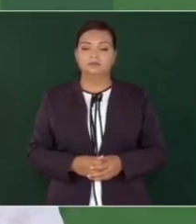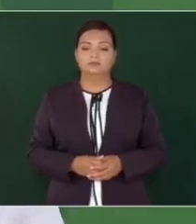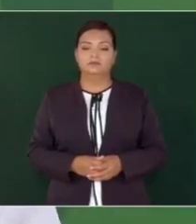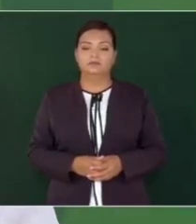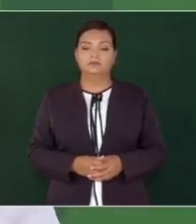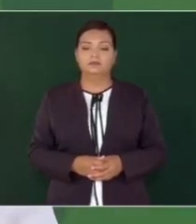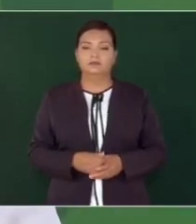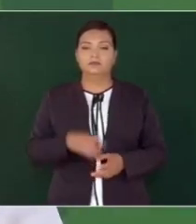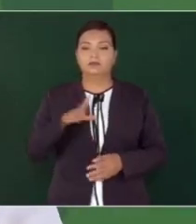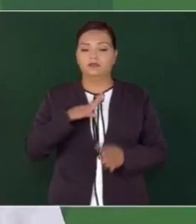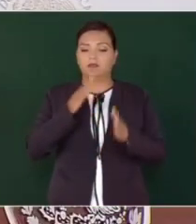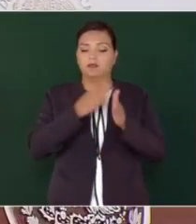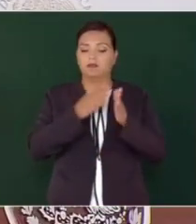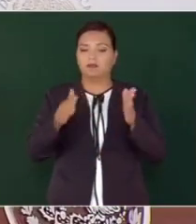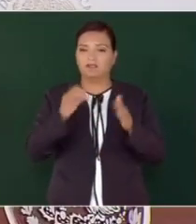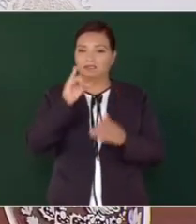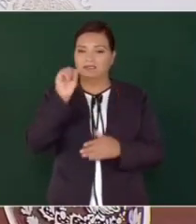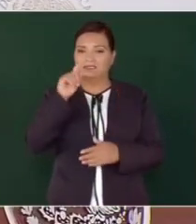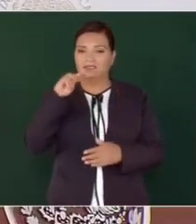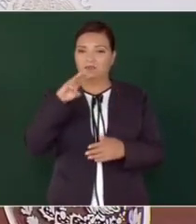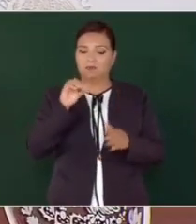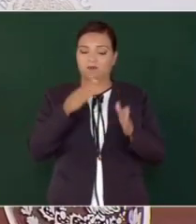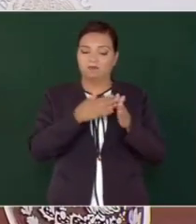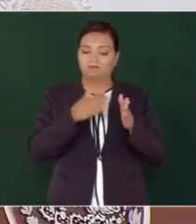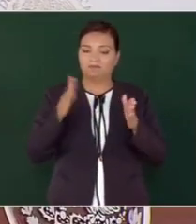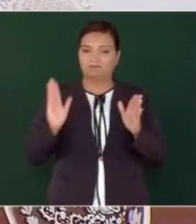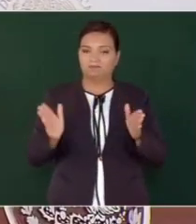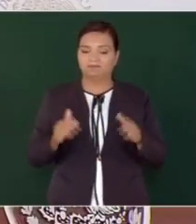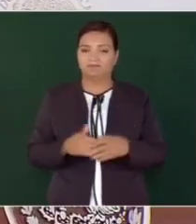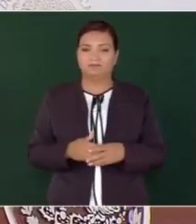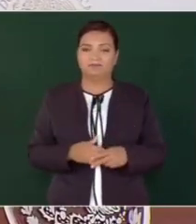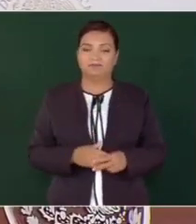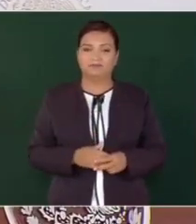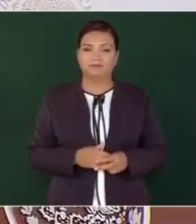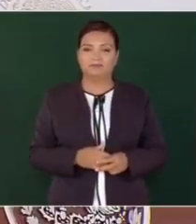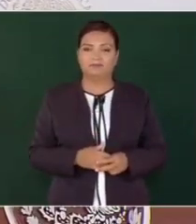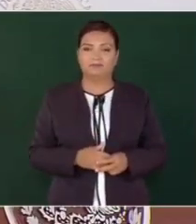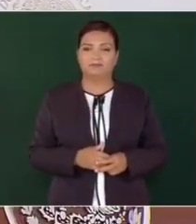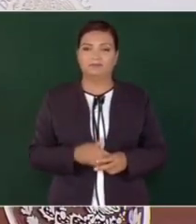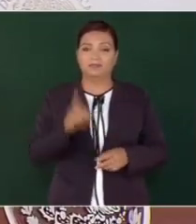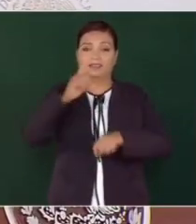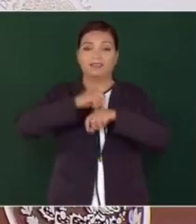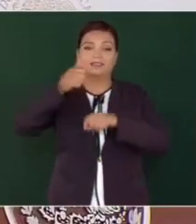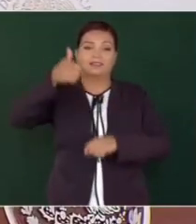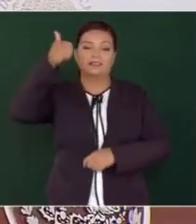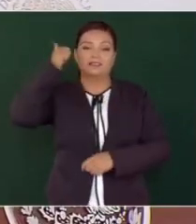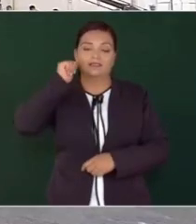el tramo del Istmo. ¿Cuándo se hizo? Ayer.